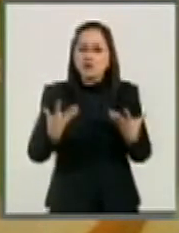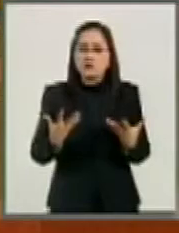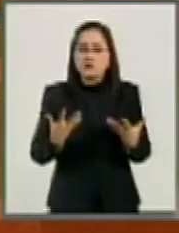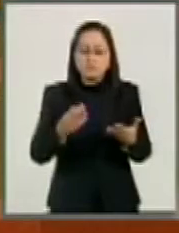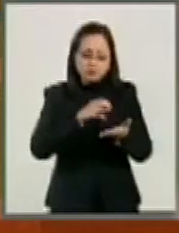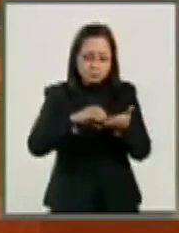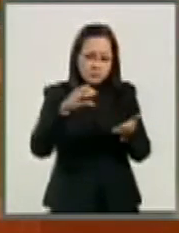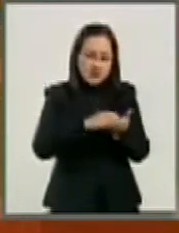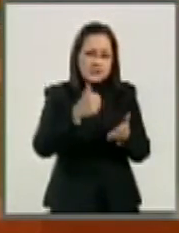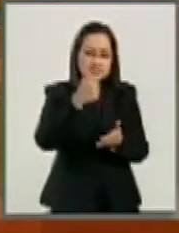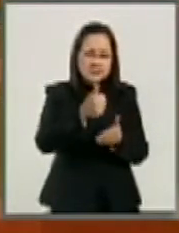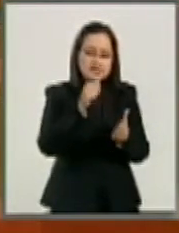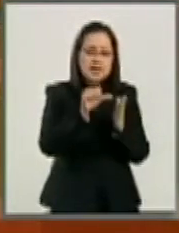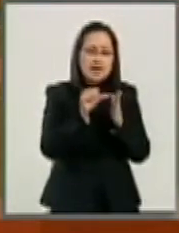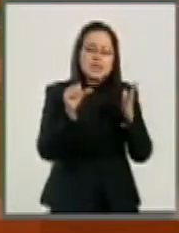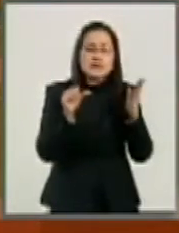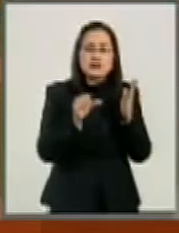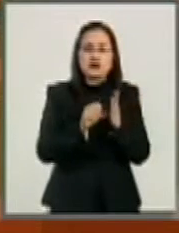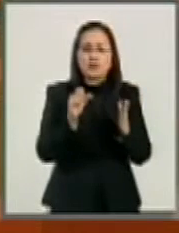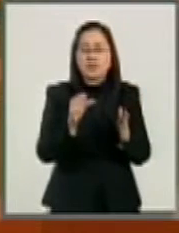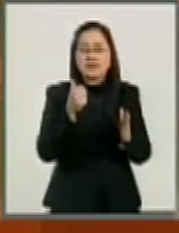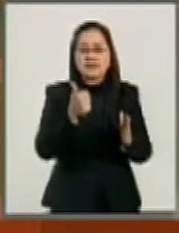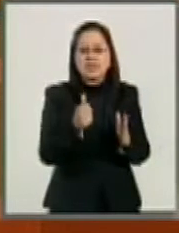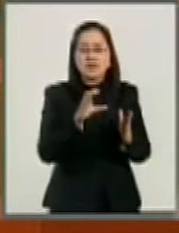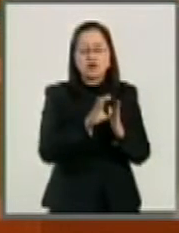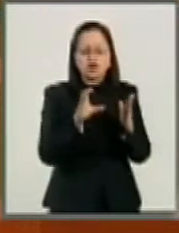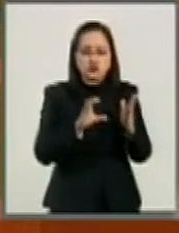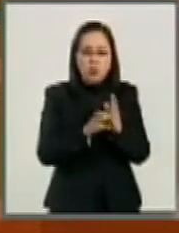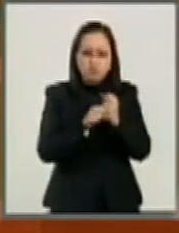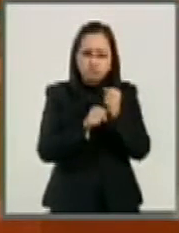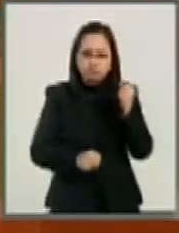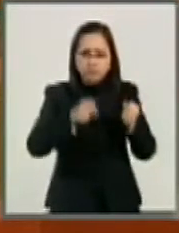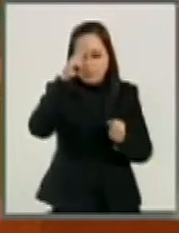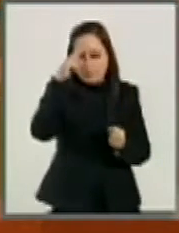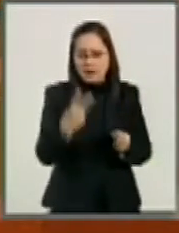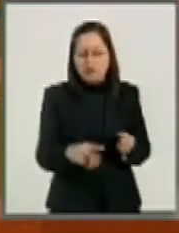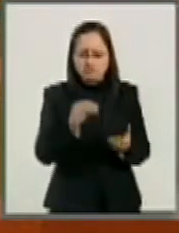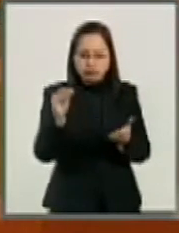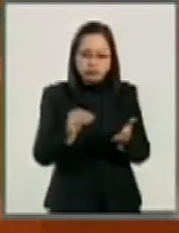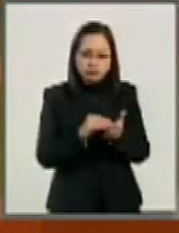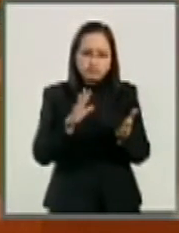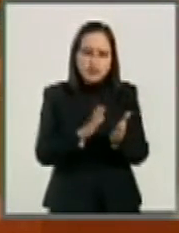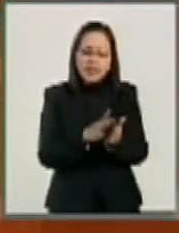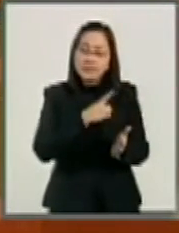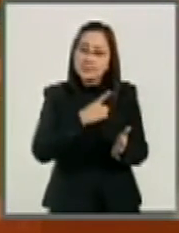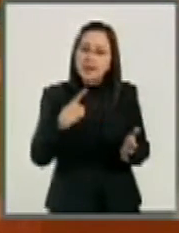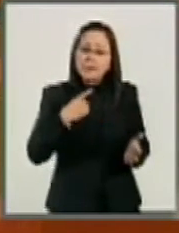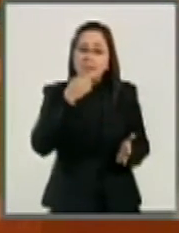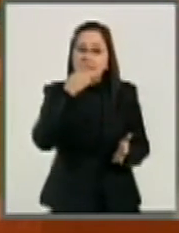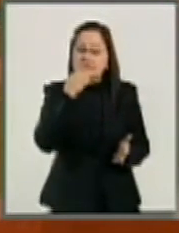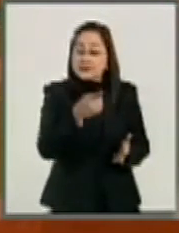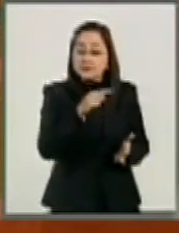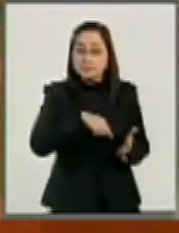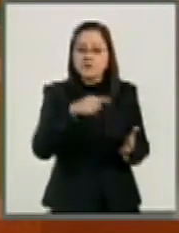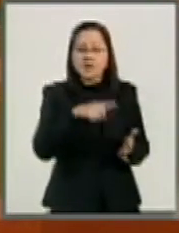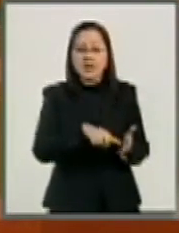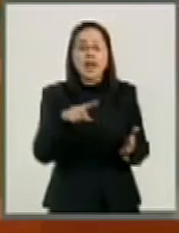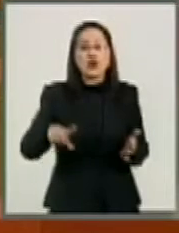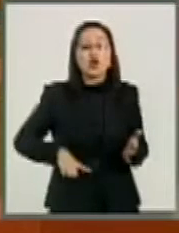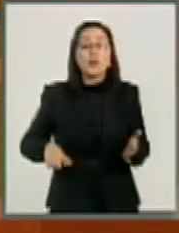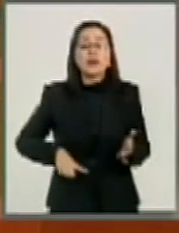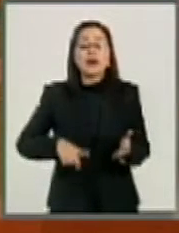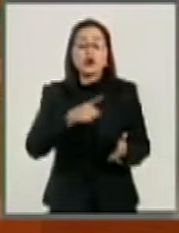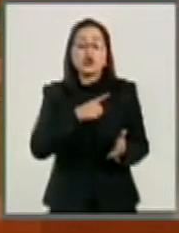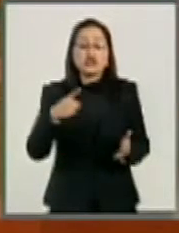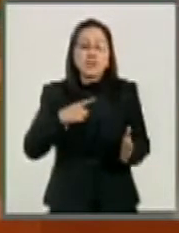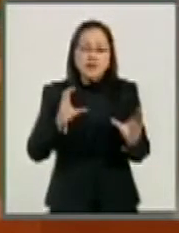26 de la Constitución Política de los Estados Unidos Mexicanos, diría el Estado contará con un Consejo Nacional